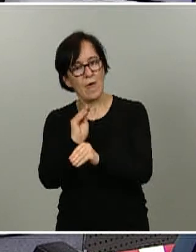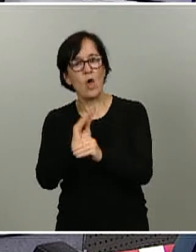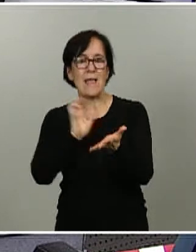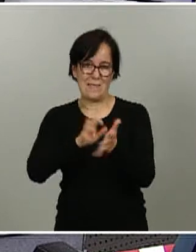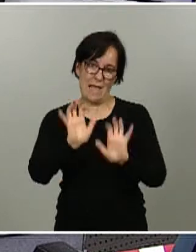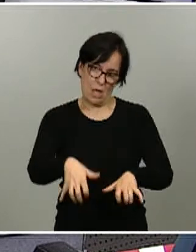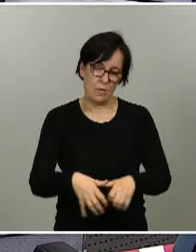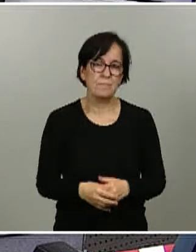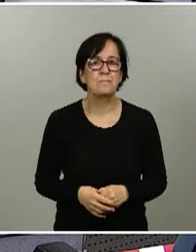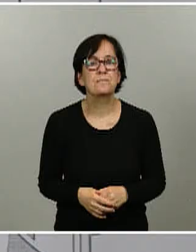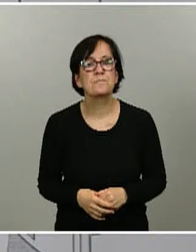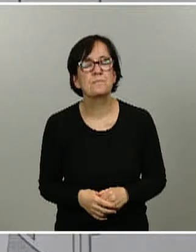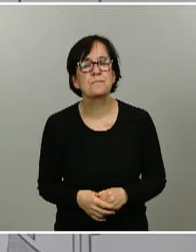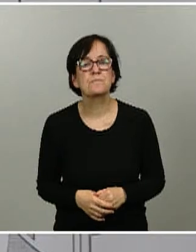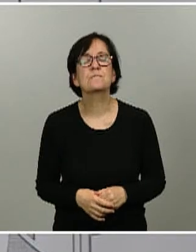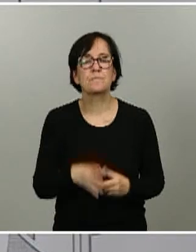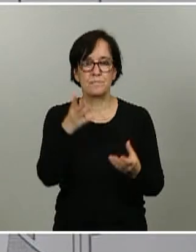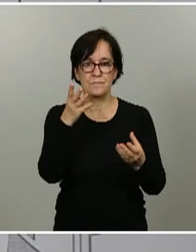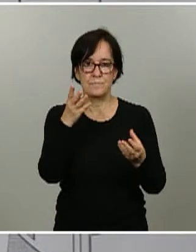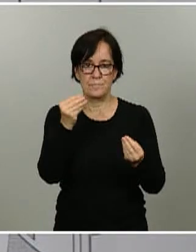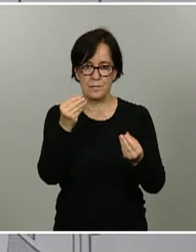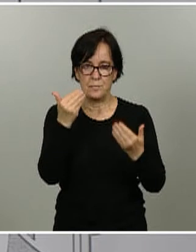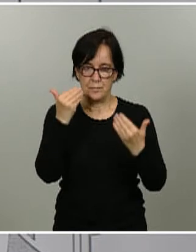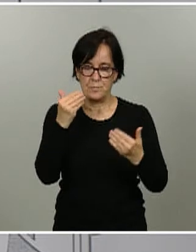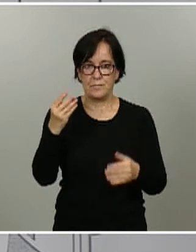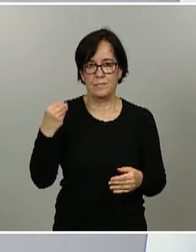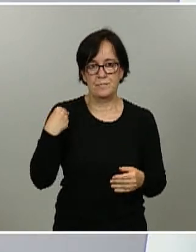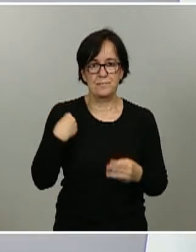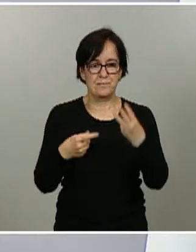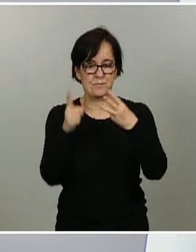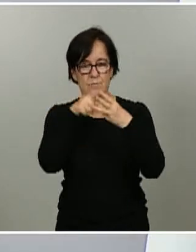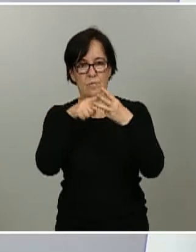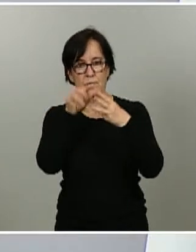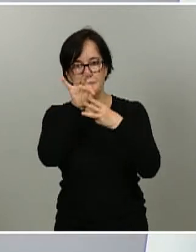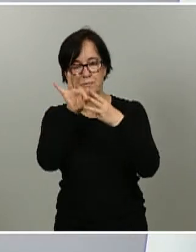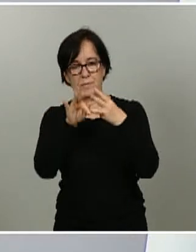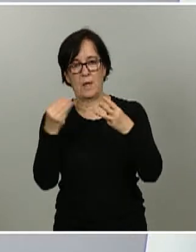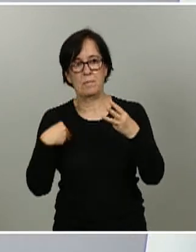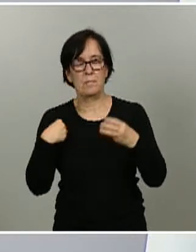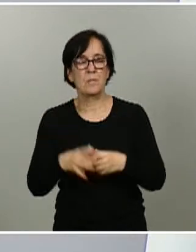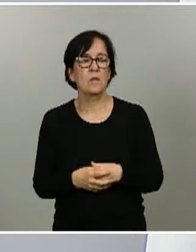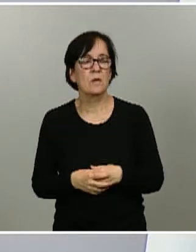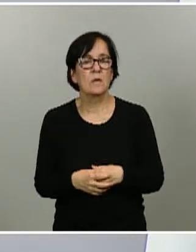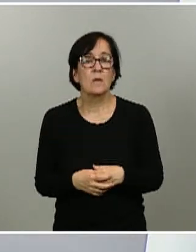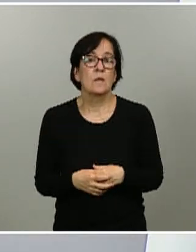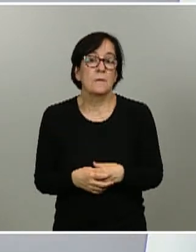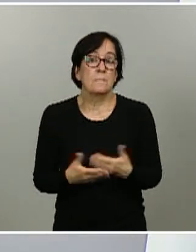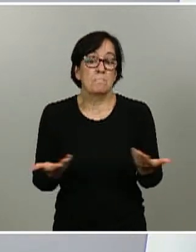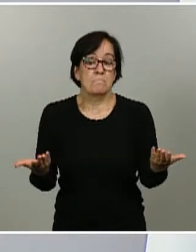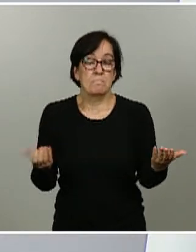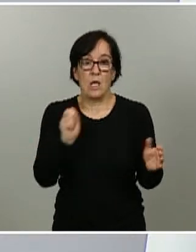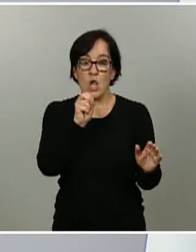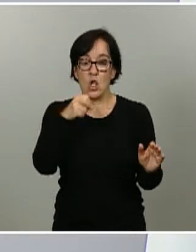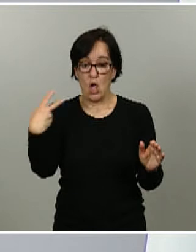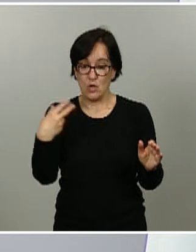muchas gracias Félix por sus tres cuestiones bueno los resultados preliminares que hemos